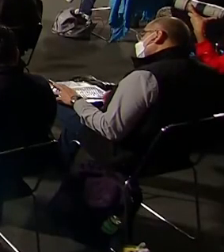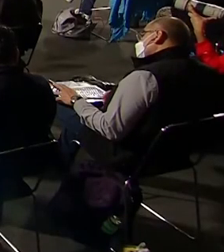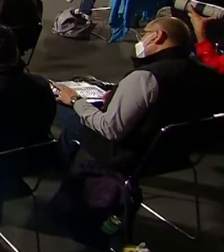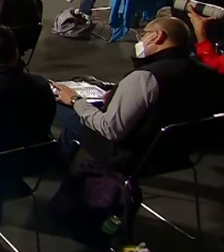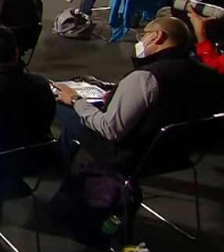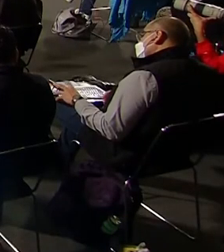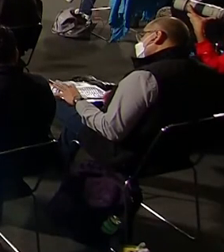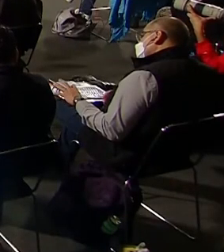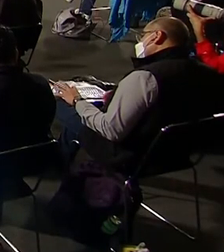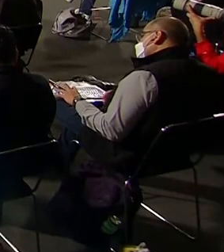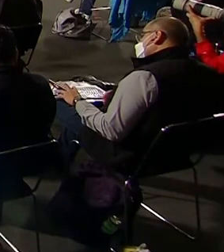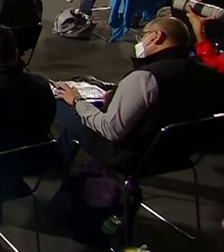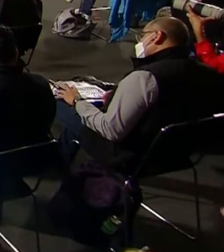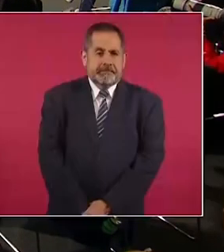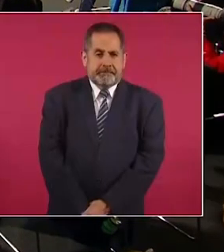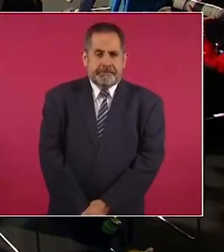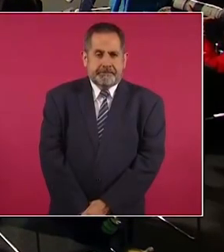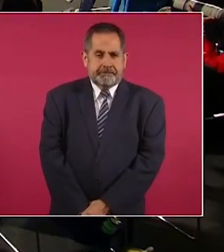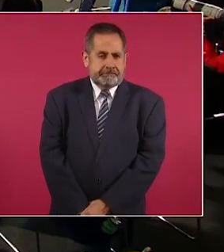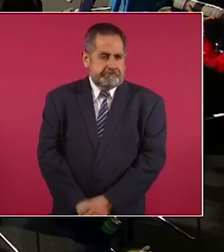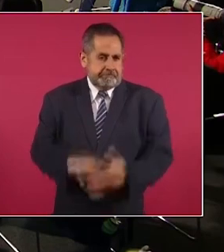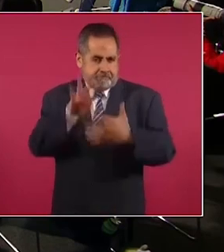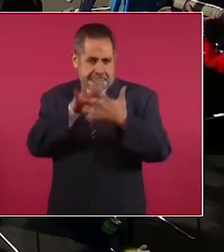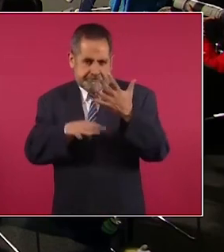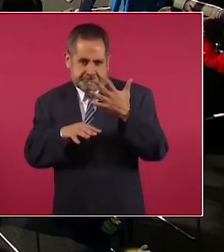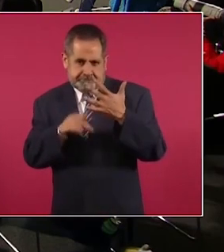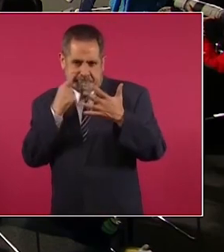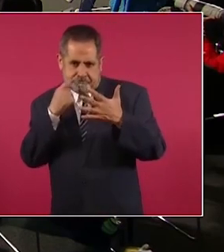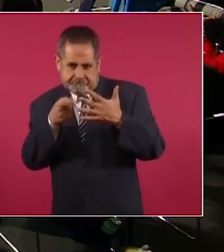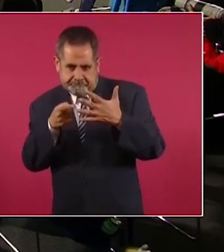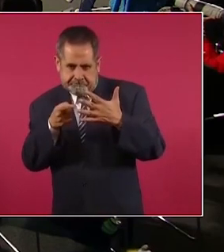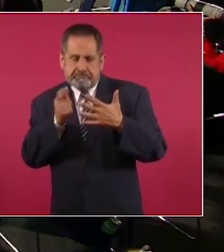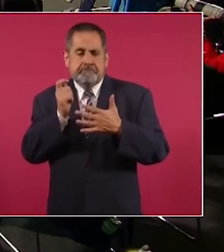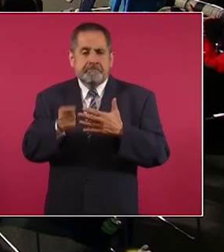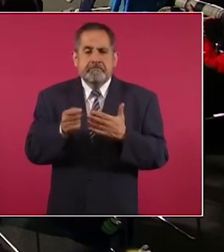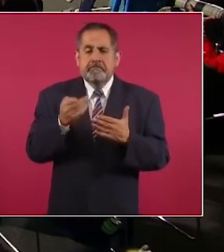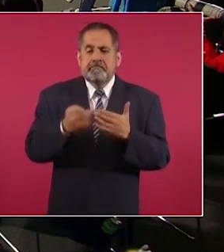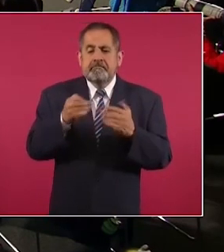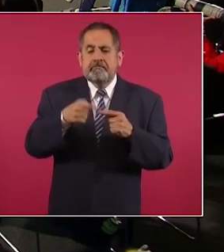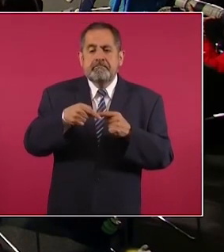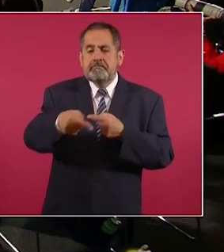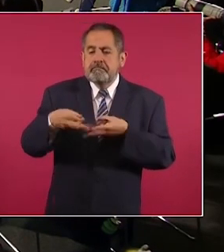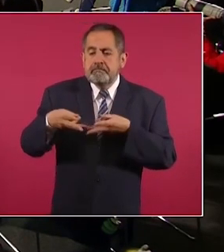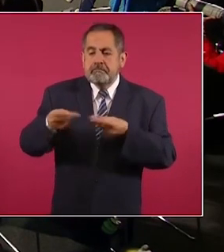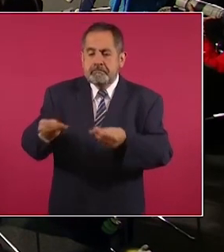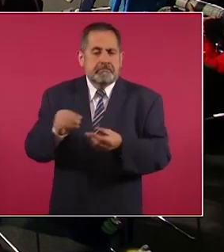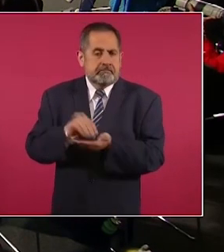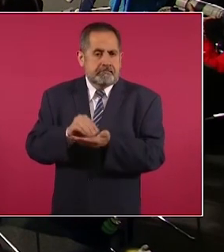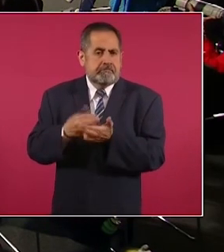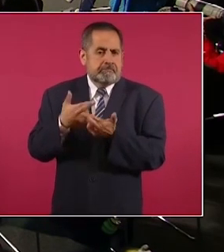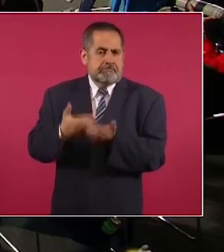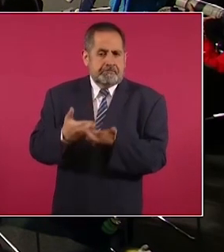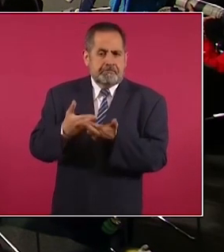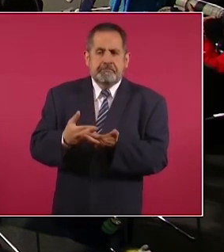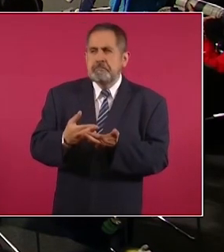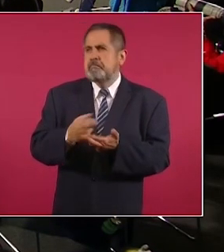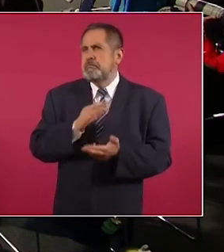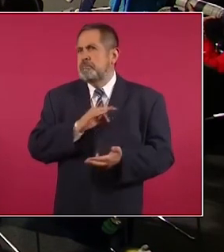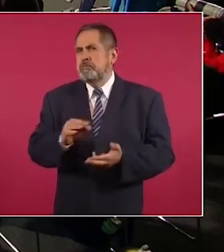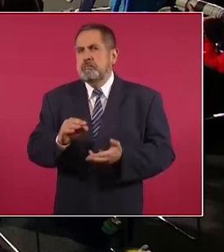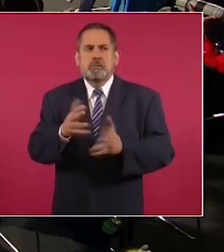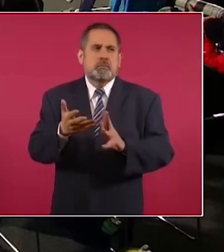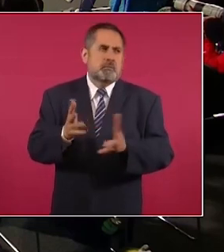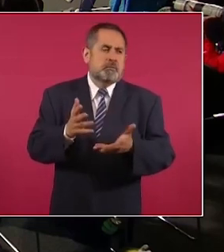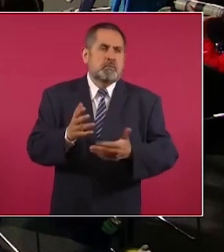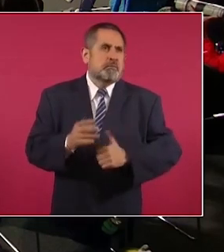es decir lo que falta de ejercer que son como